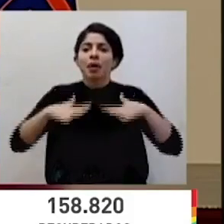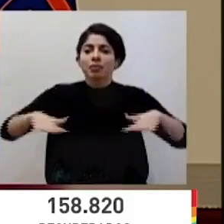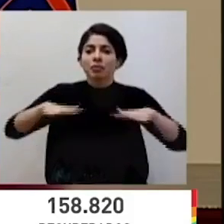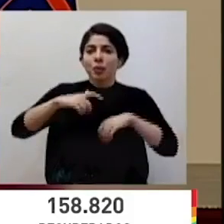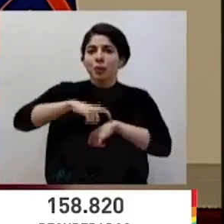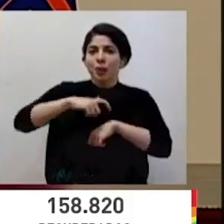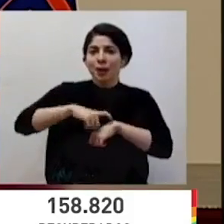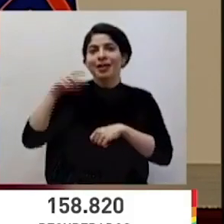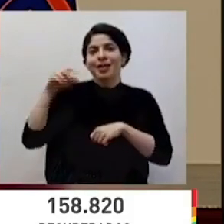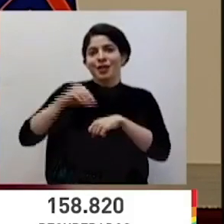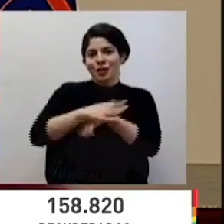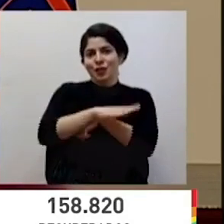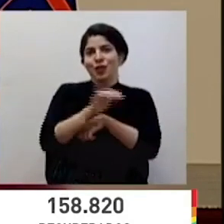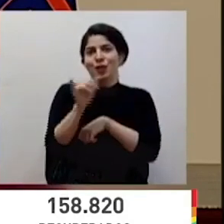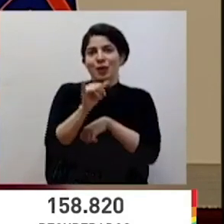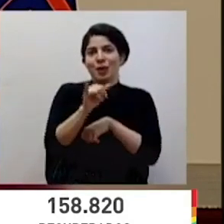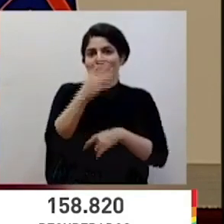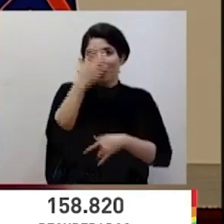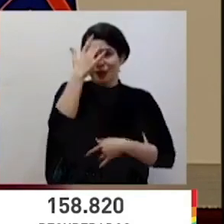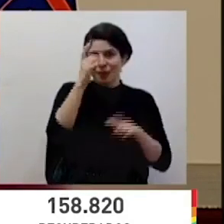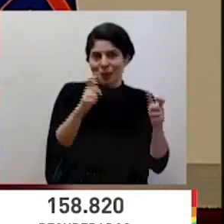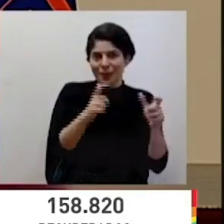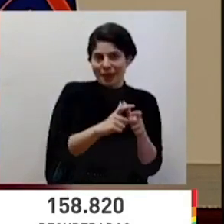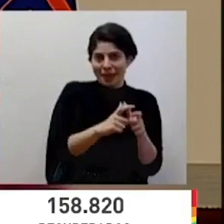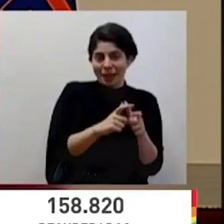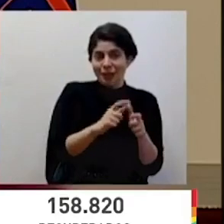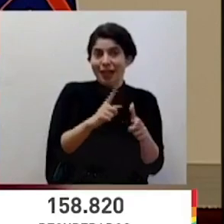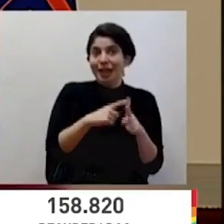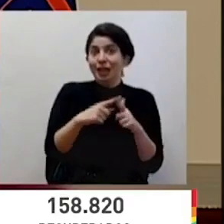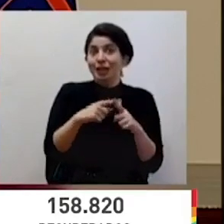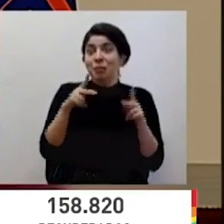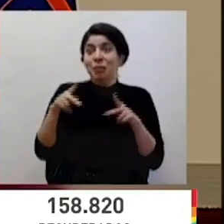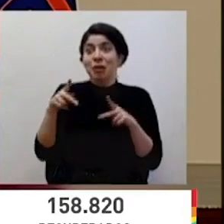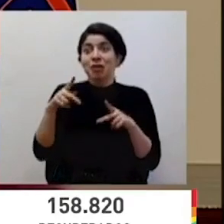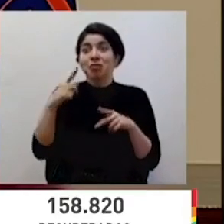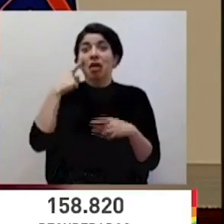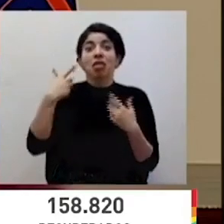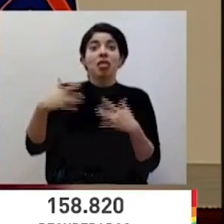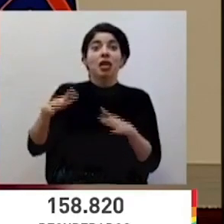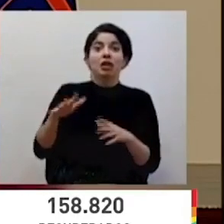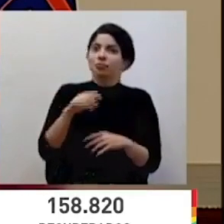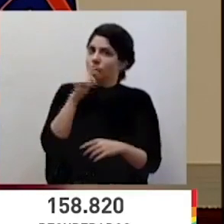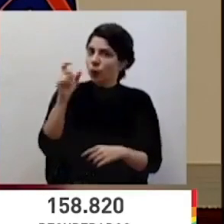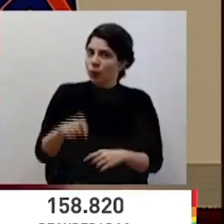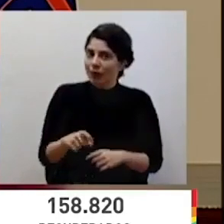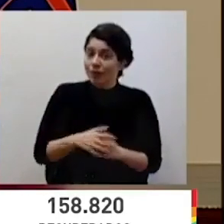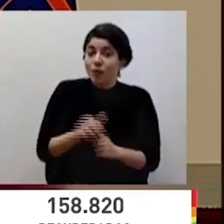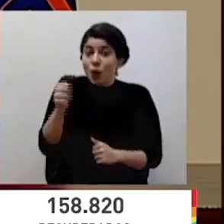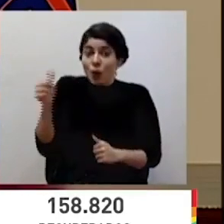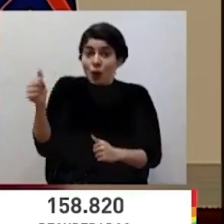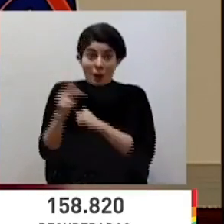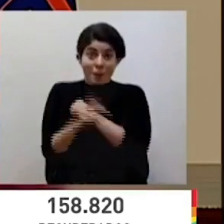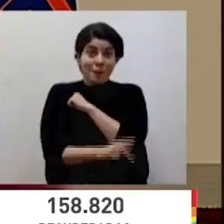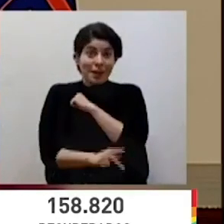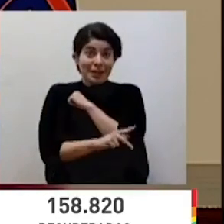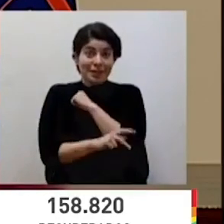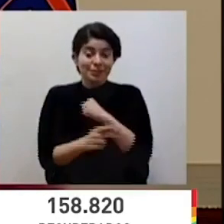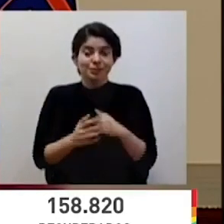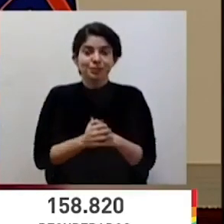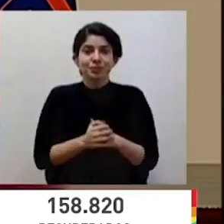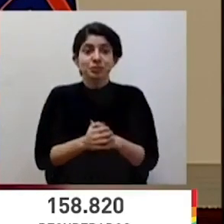incidir en esta baja de los casos y no debemos descuidarnos. En otros países, ante